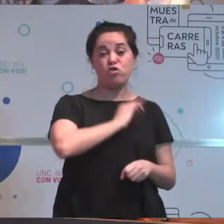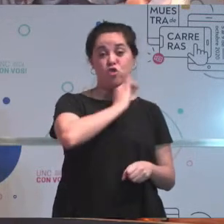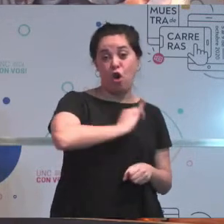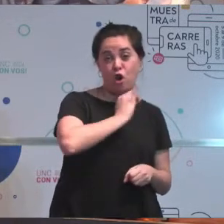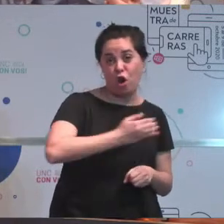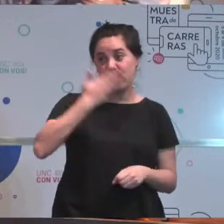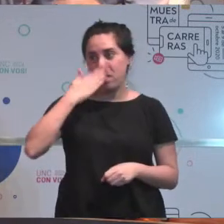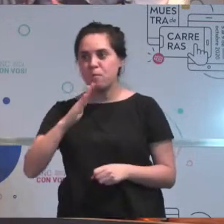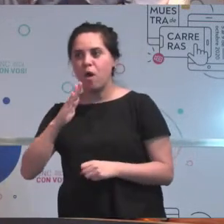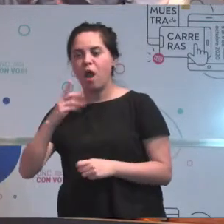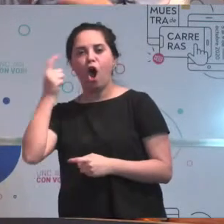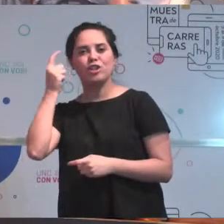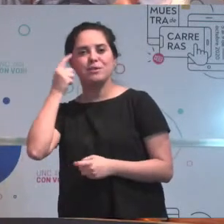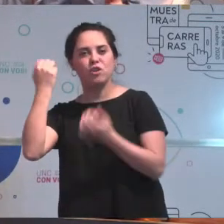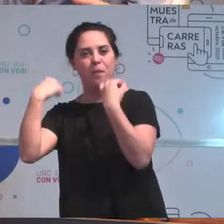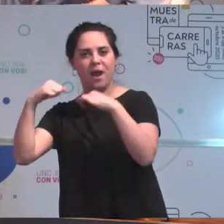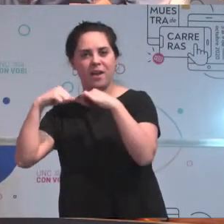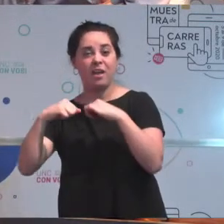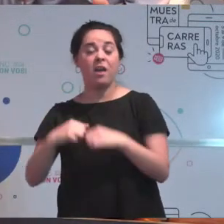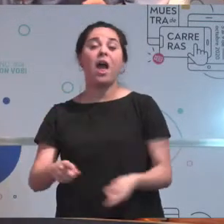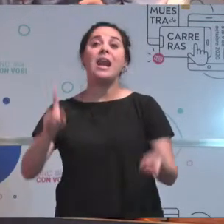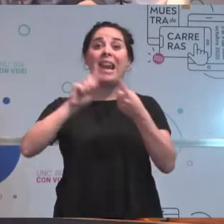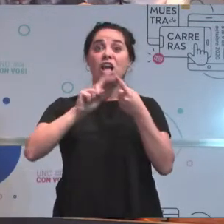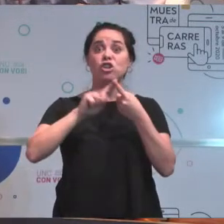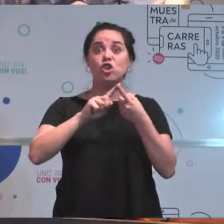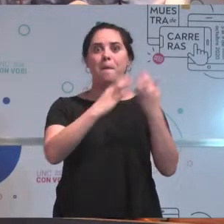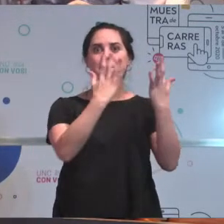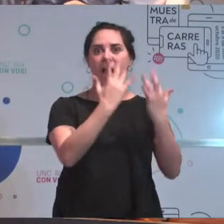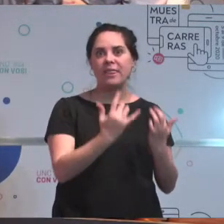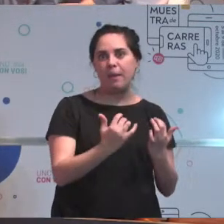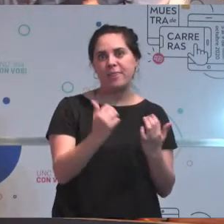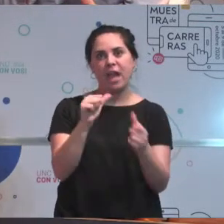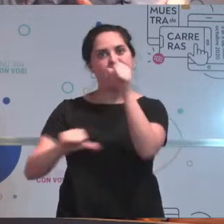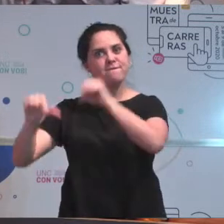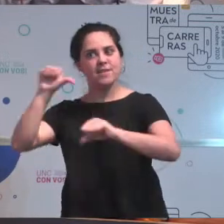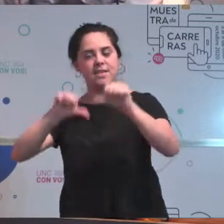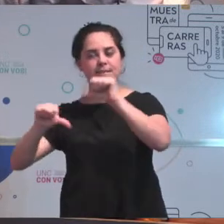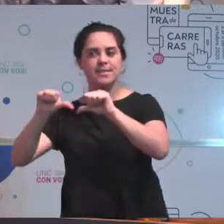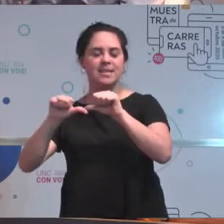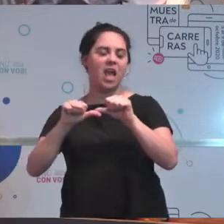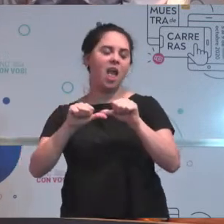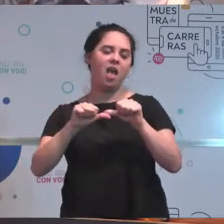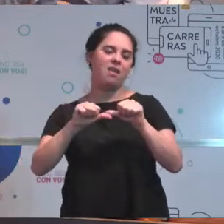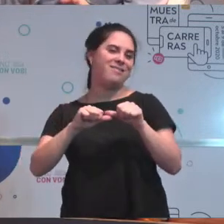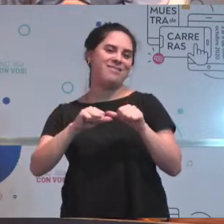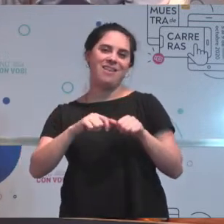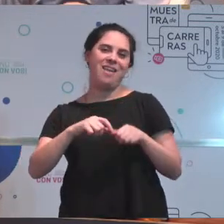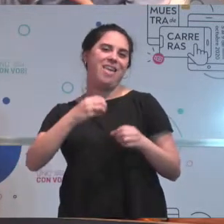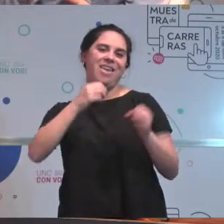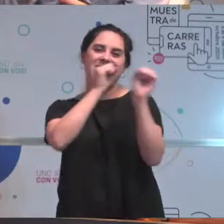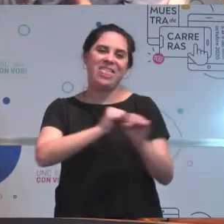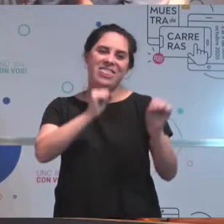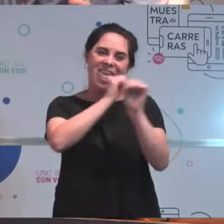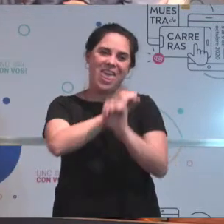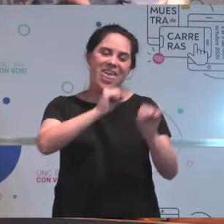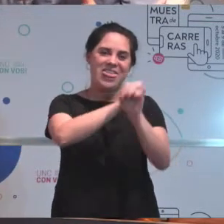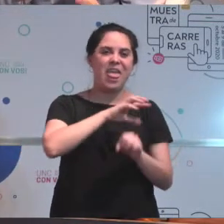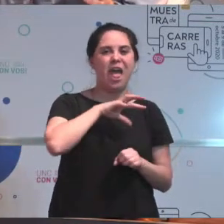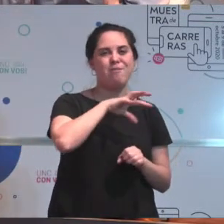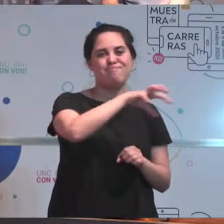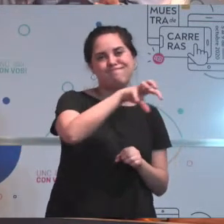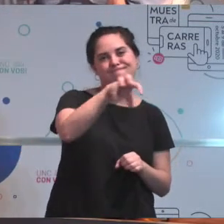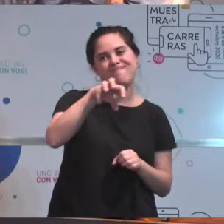Respecto de lo que es la matemática y la física, es similar a cualquier otra ingeniería, no tan específica en ciertos